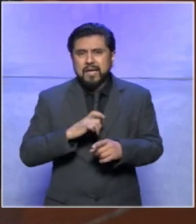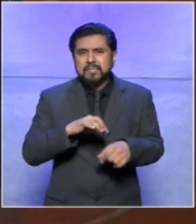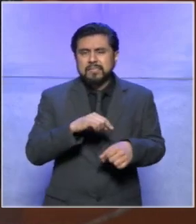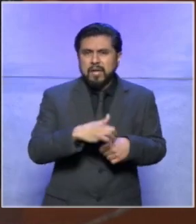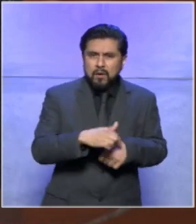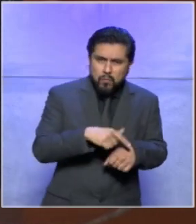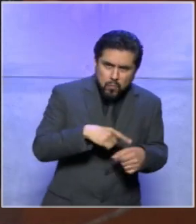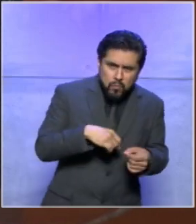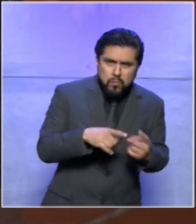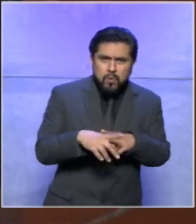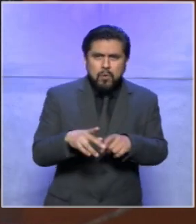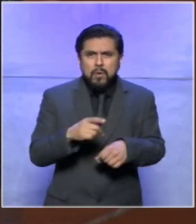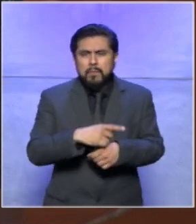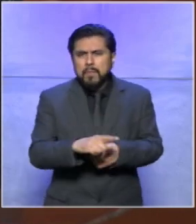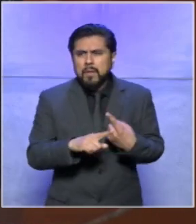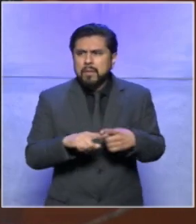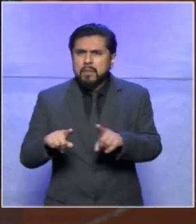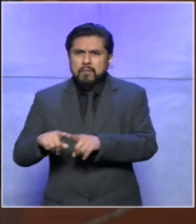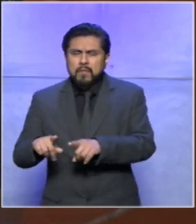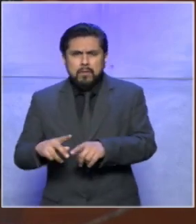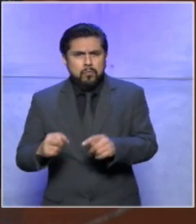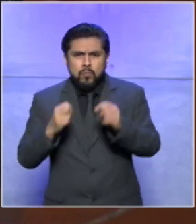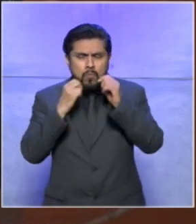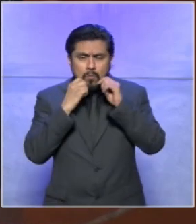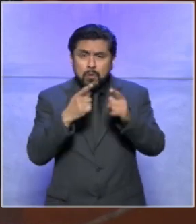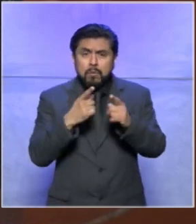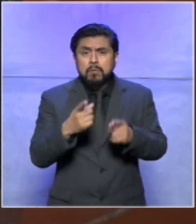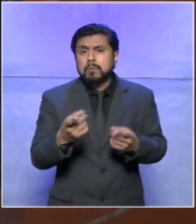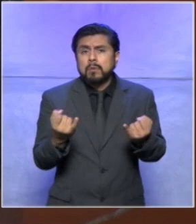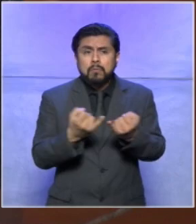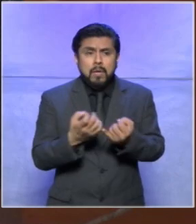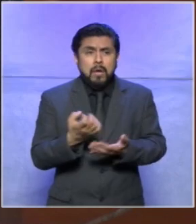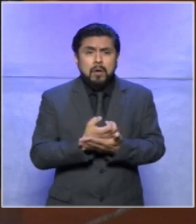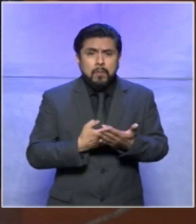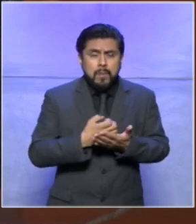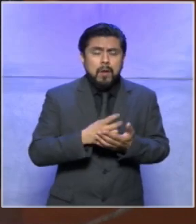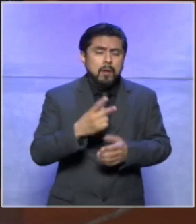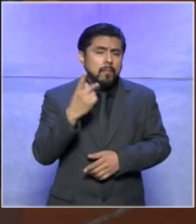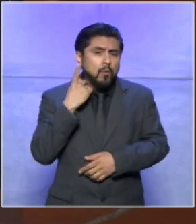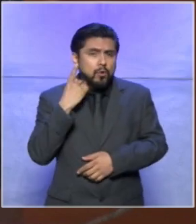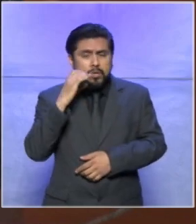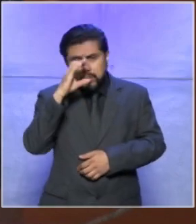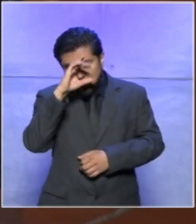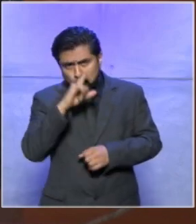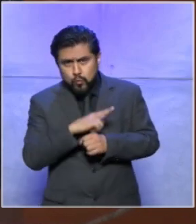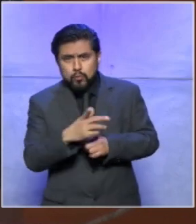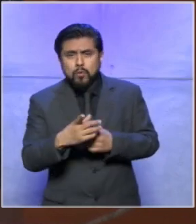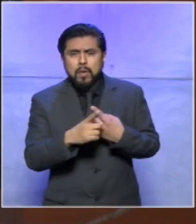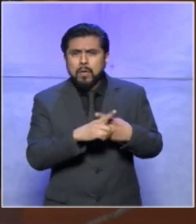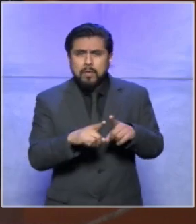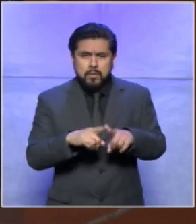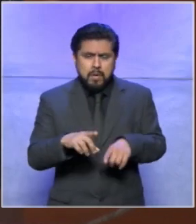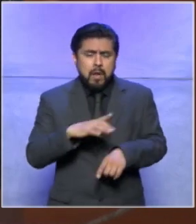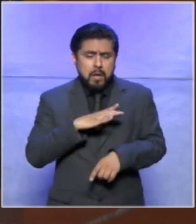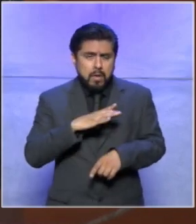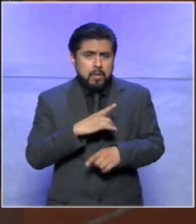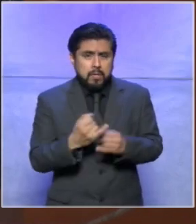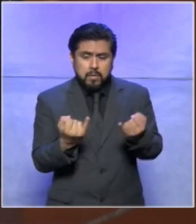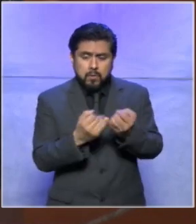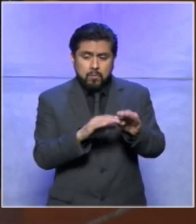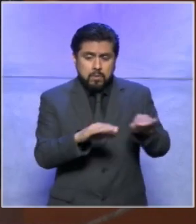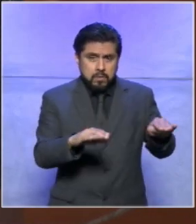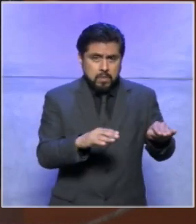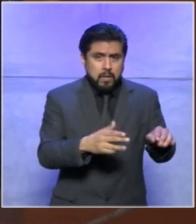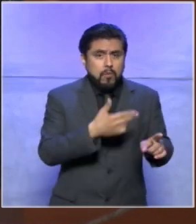religión etcétera en todas las áreas de la vida sean económicas sociales políticas culturales o civiles existe la